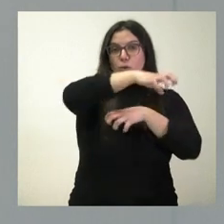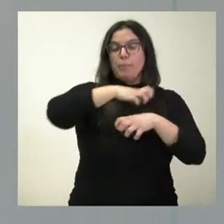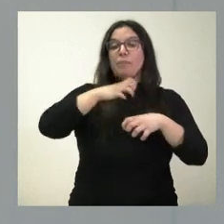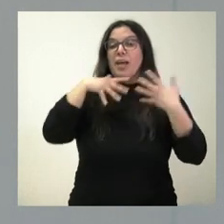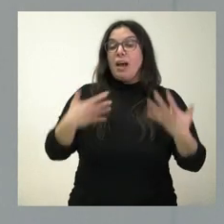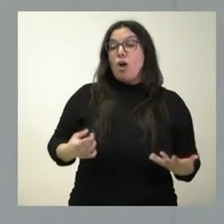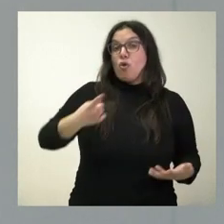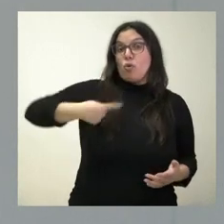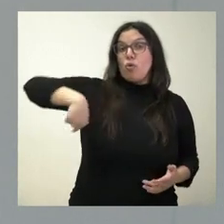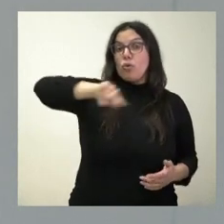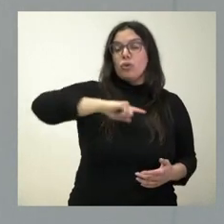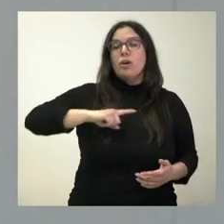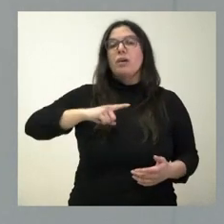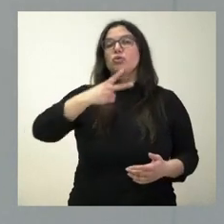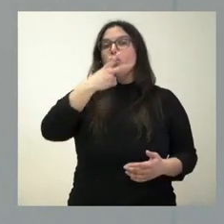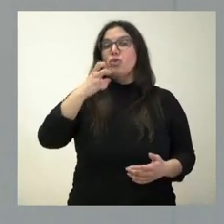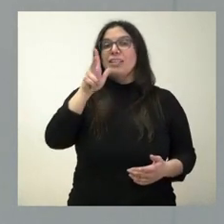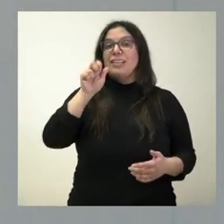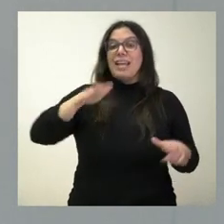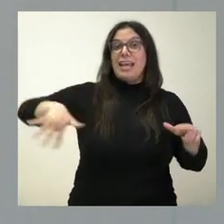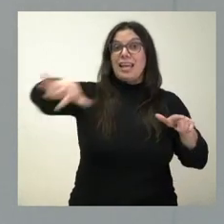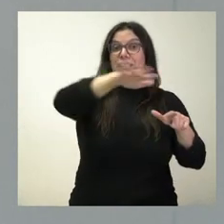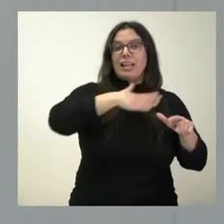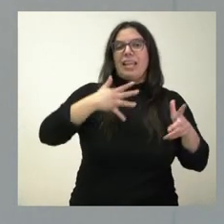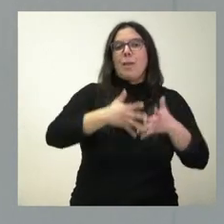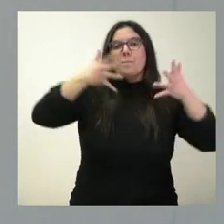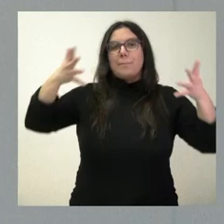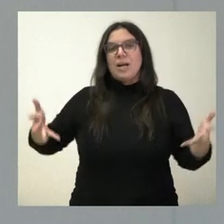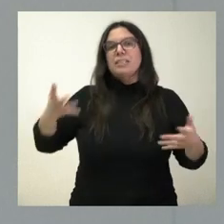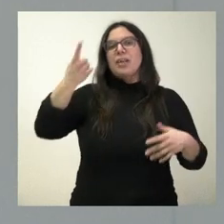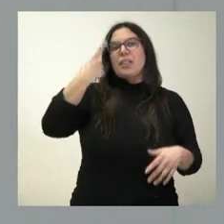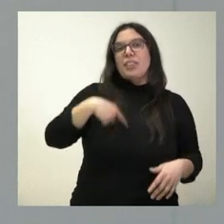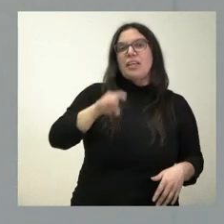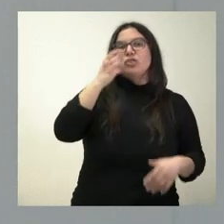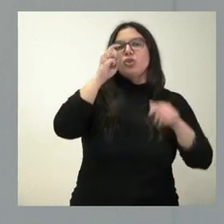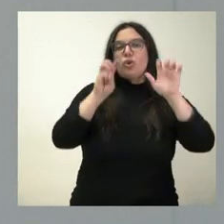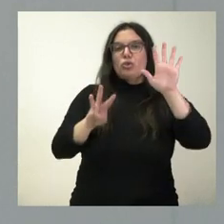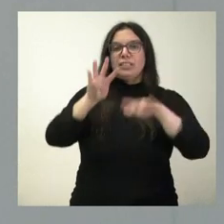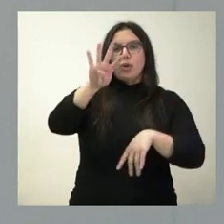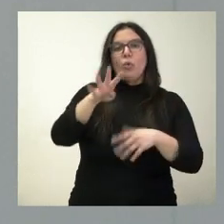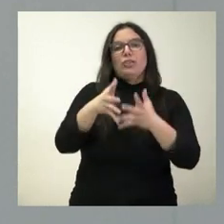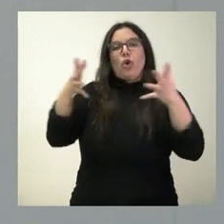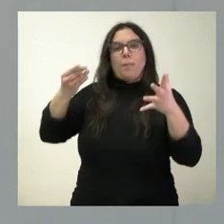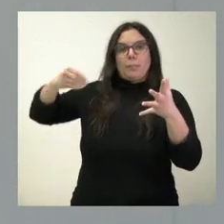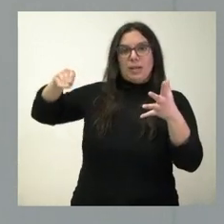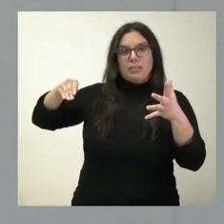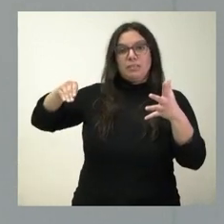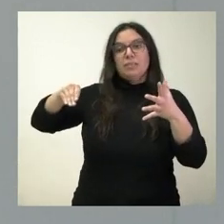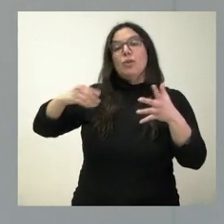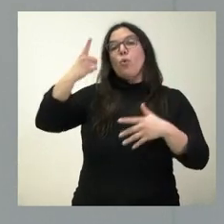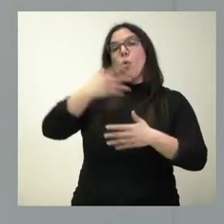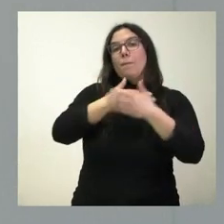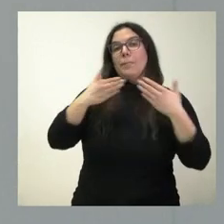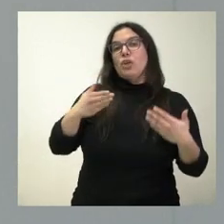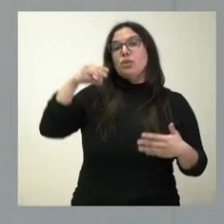el polígono ocupa unas 200 hectáreas, se ampliará en 184 nuevas hectáreas y de ahí saldrán más de un millón de